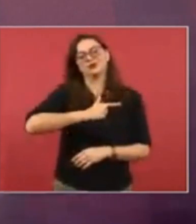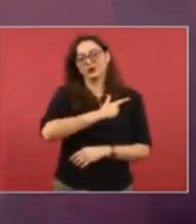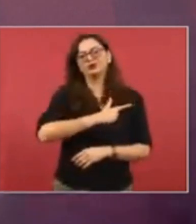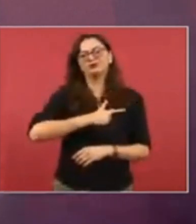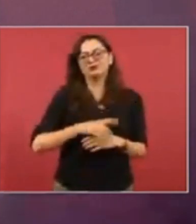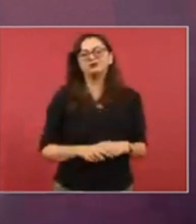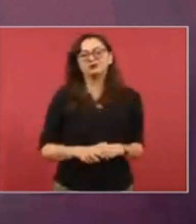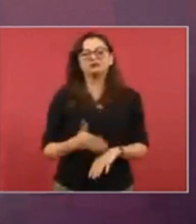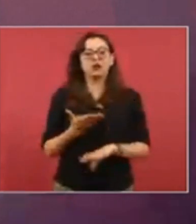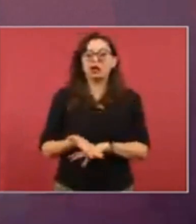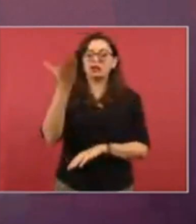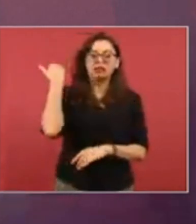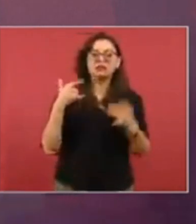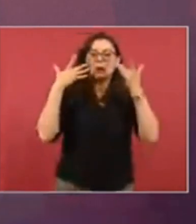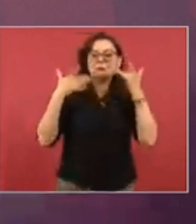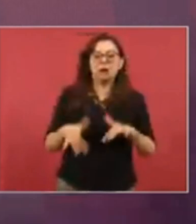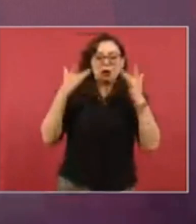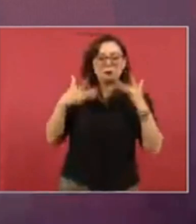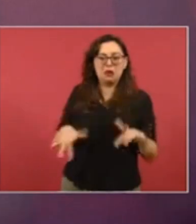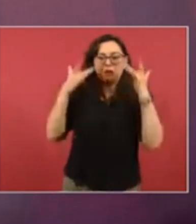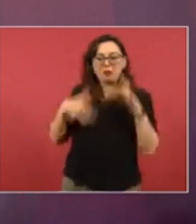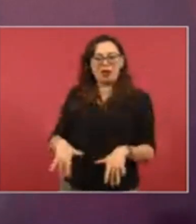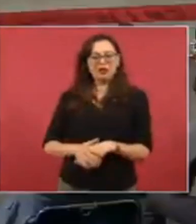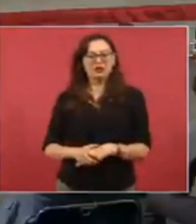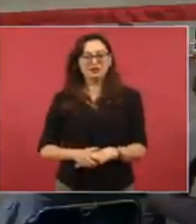de nivel medio superior tienen su beca